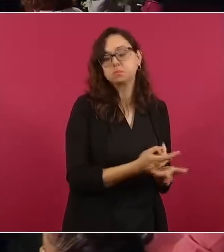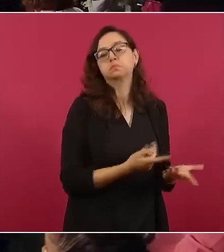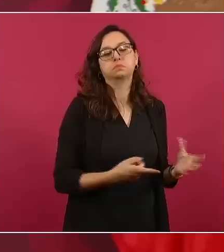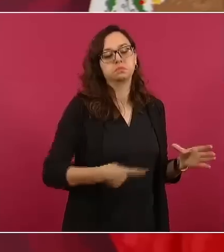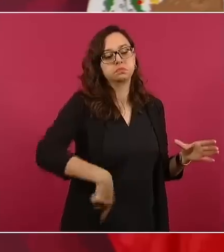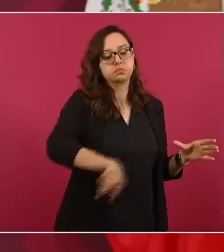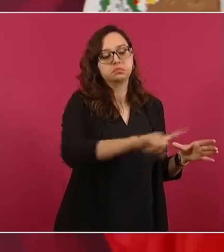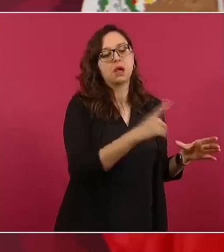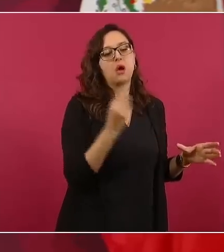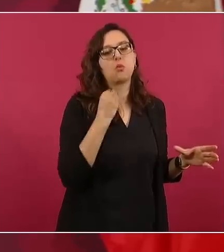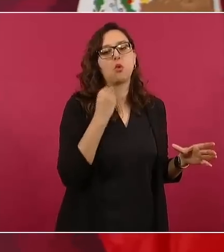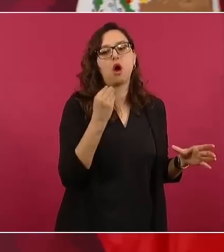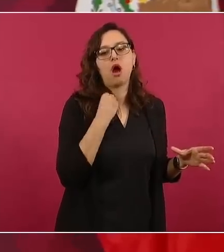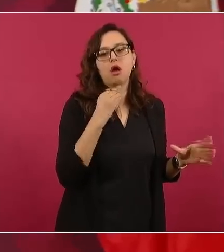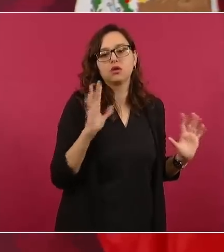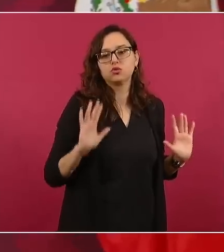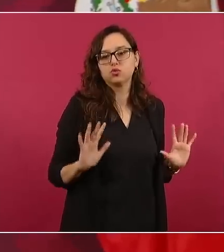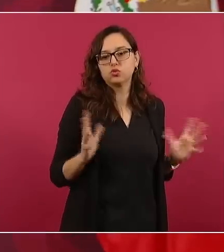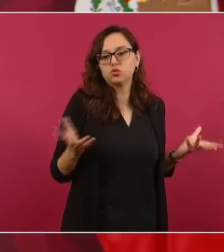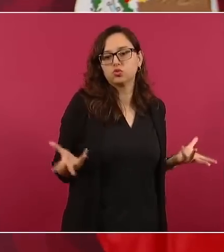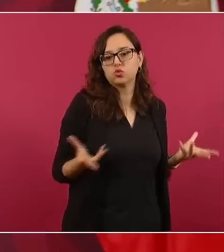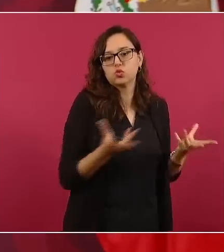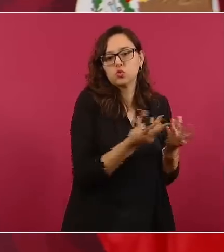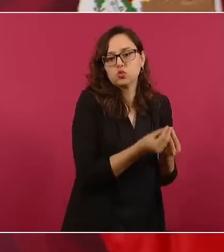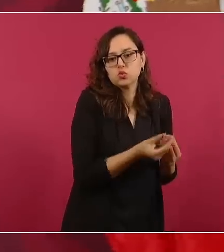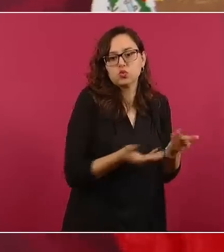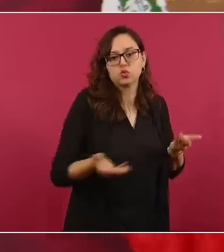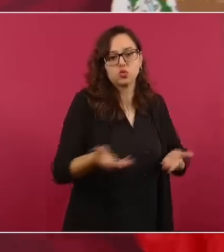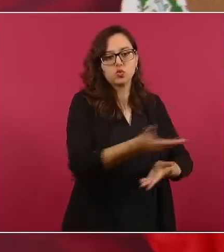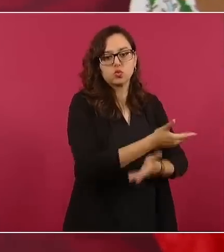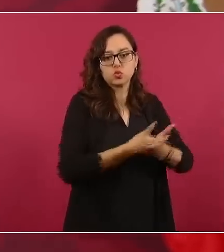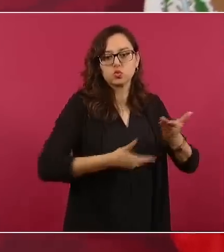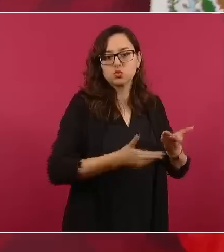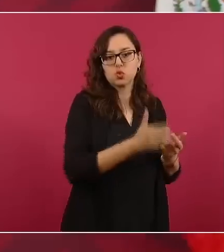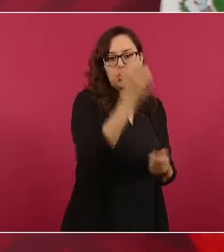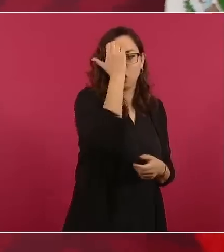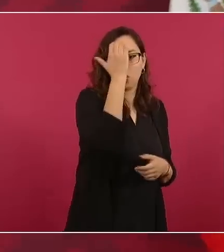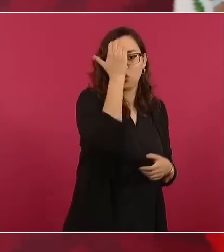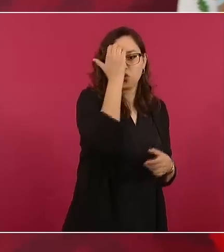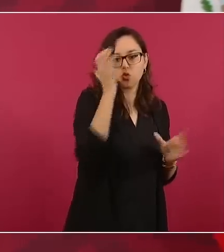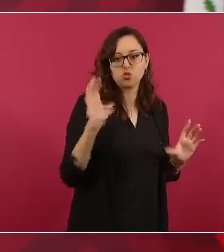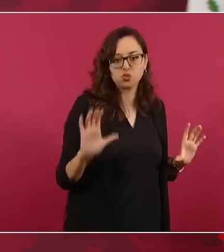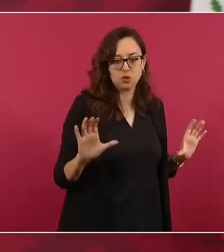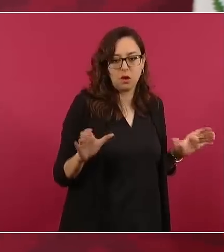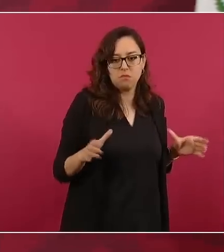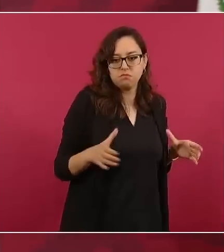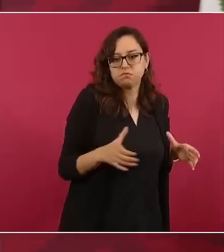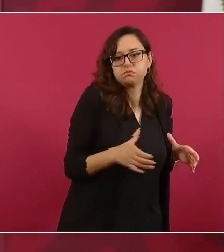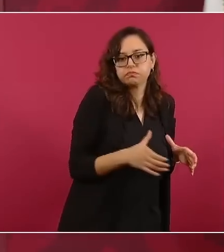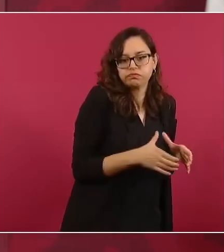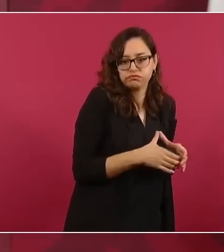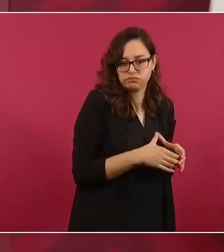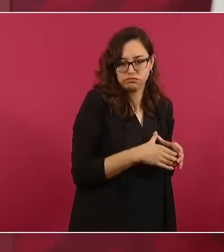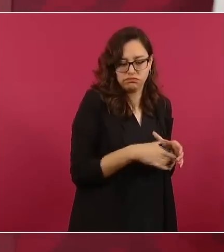y por los fiscalistas,